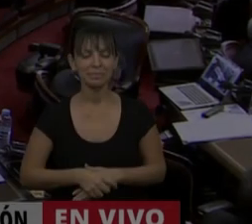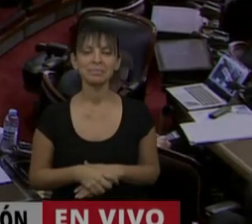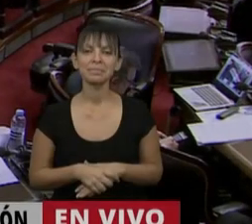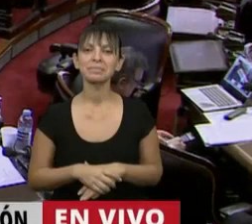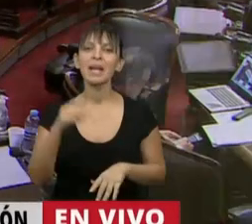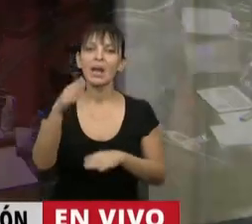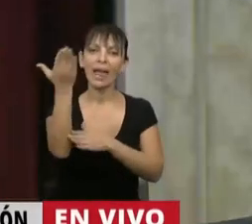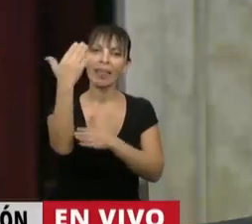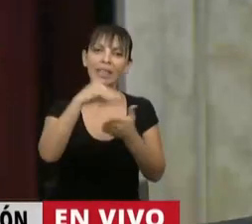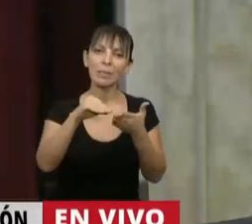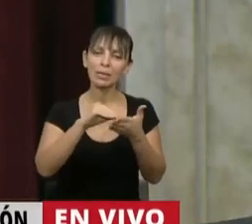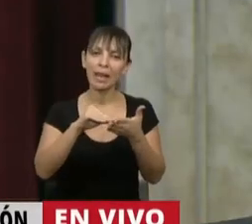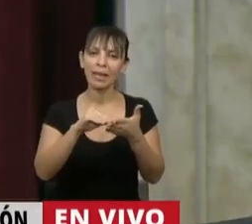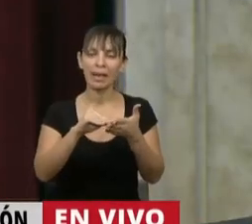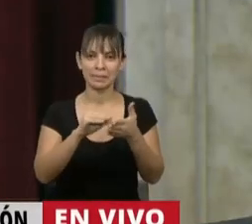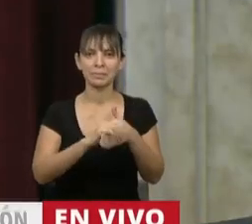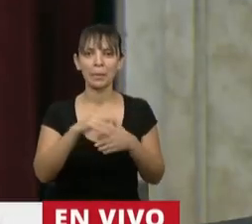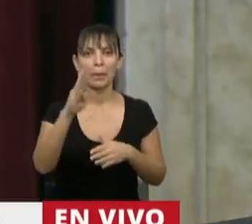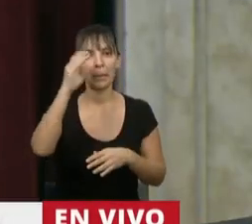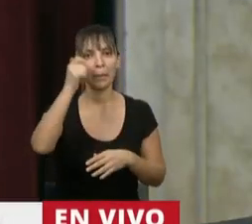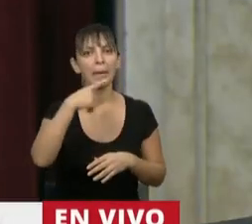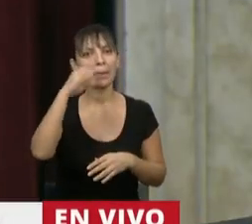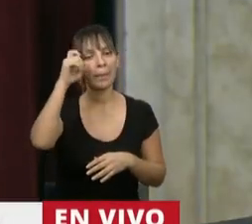Tiene la palabra la diputada Paola Besbecián.